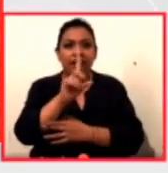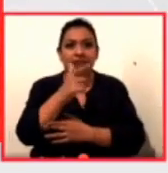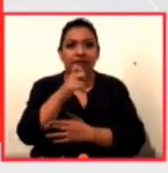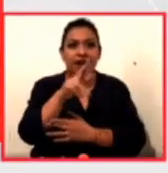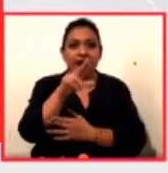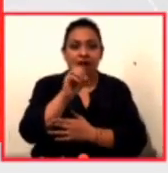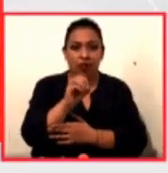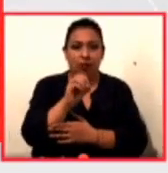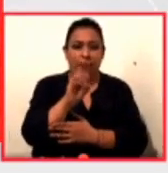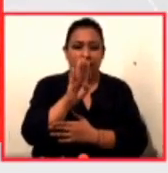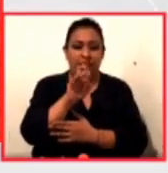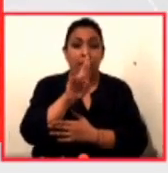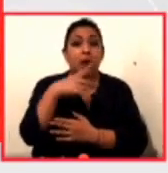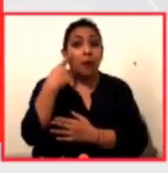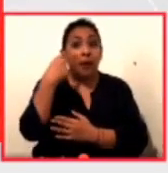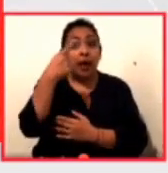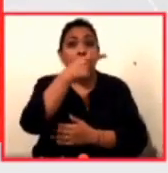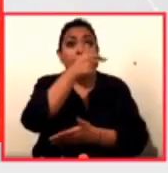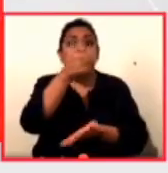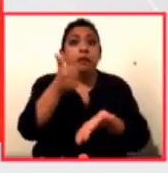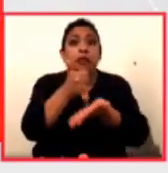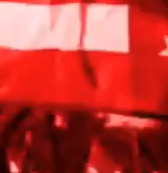más importantes de Estados Unidos.